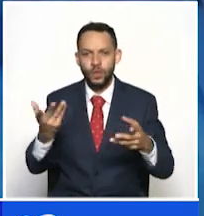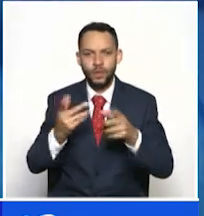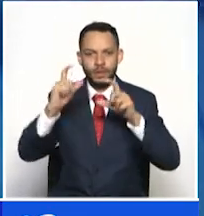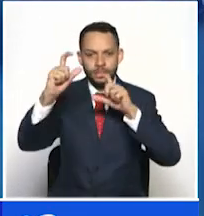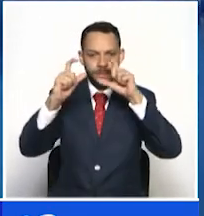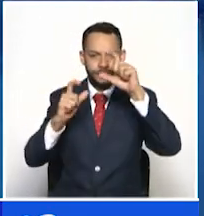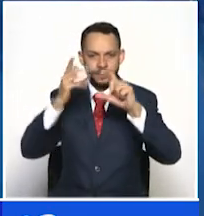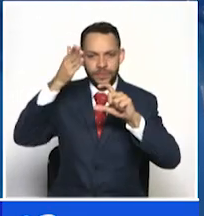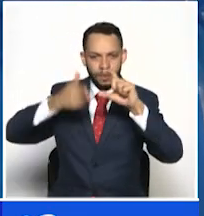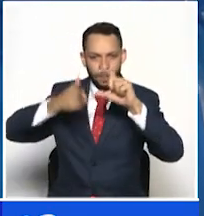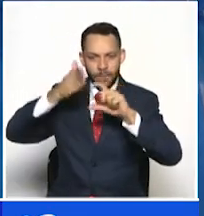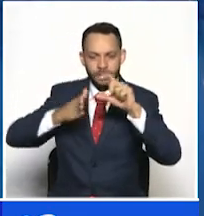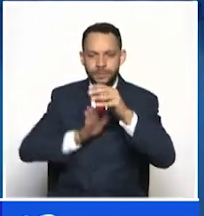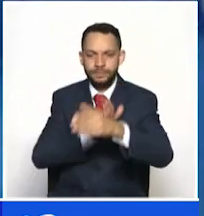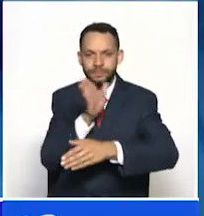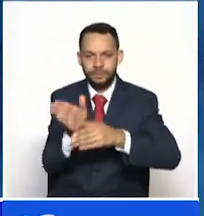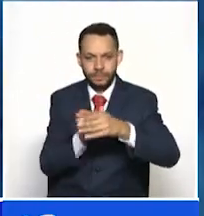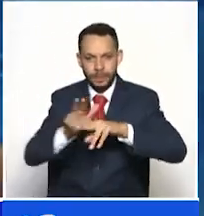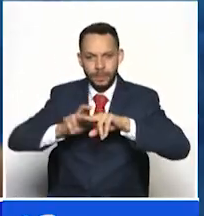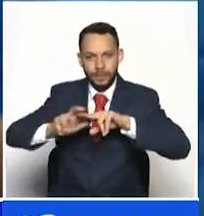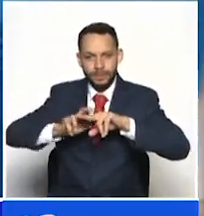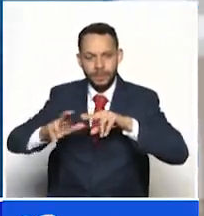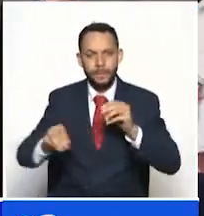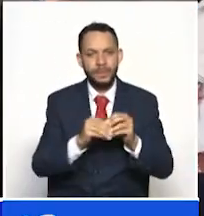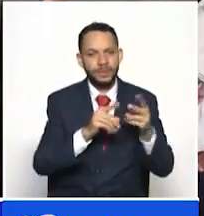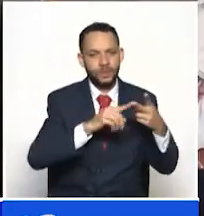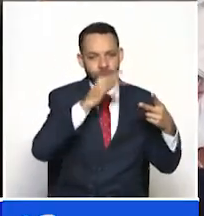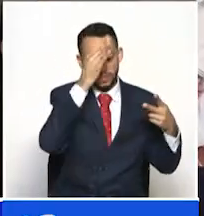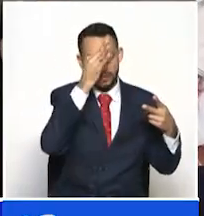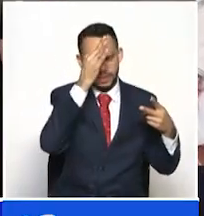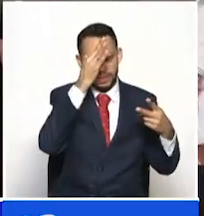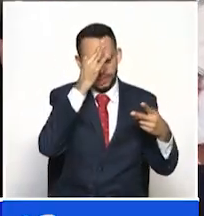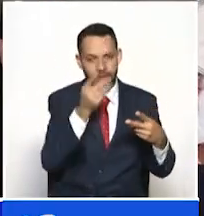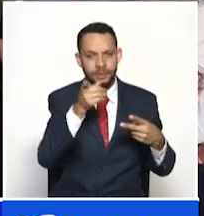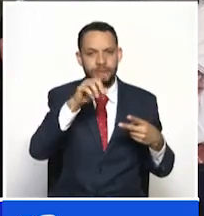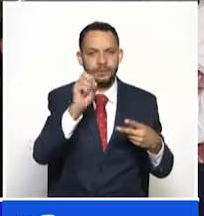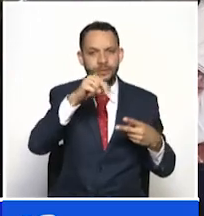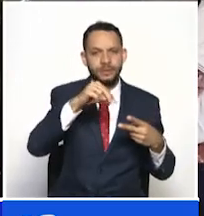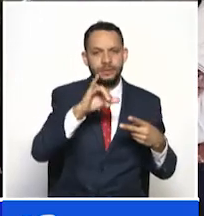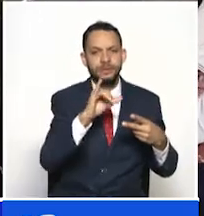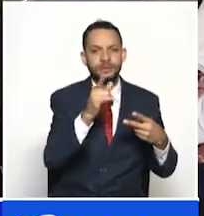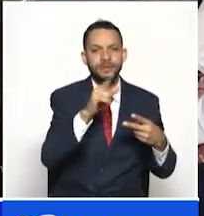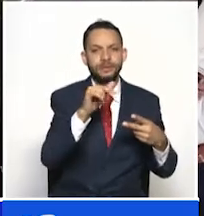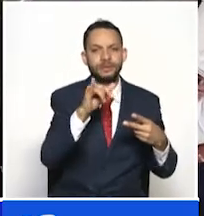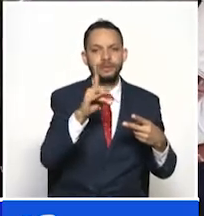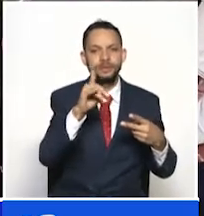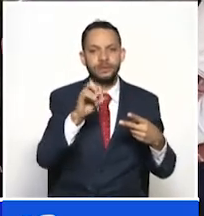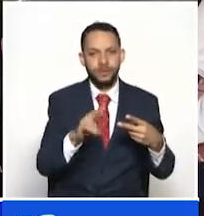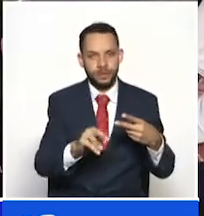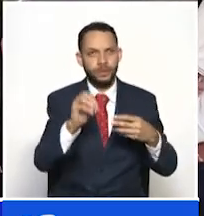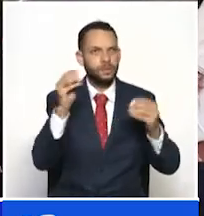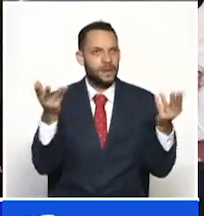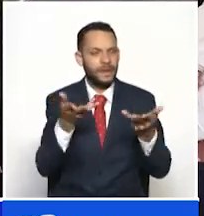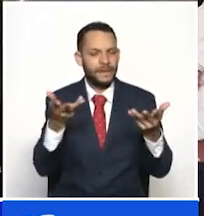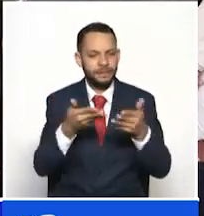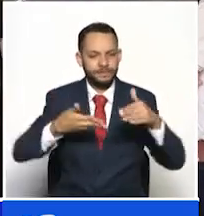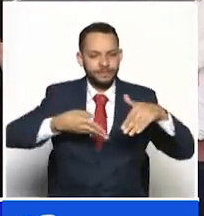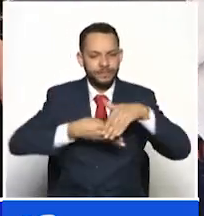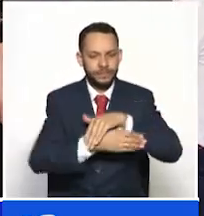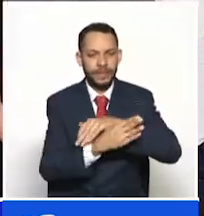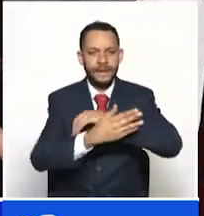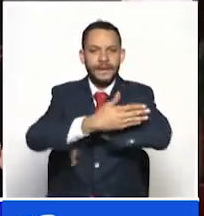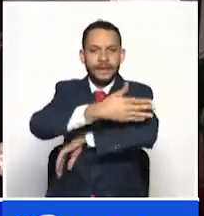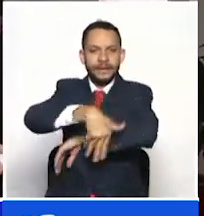Manizales por Caldas. El Hospital General San Isidro estará a cargo de la aplicación. La entrada será por la carrera 24